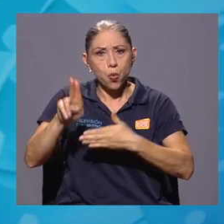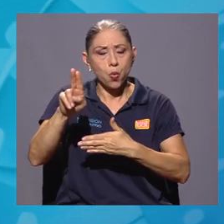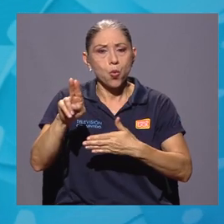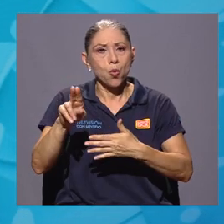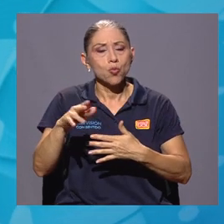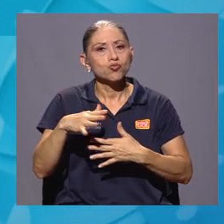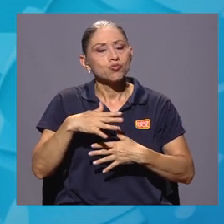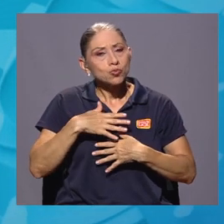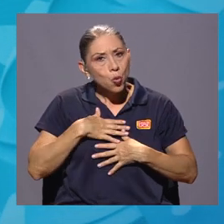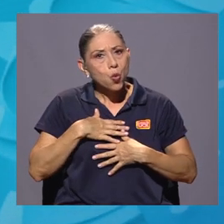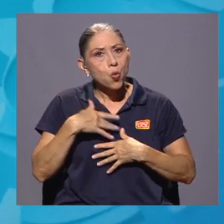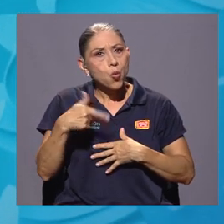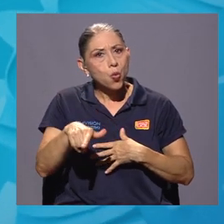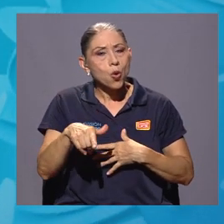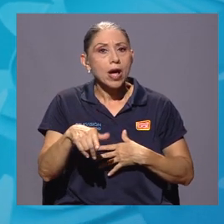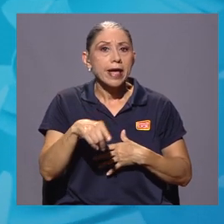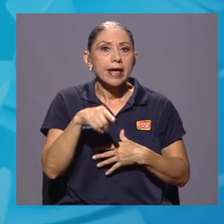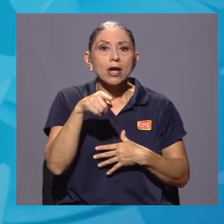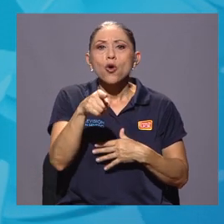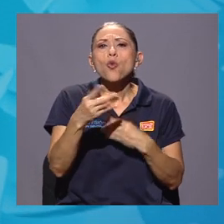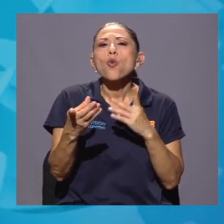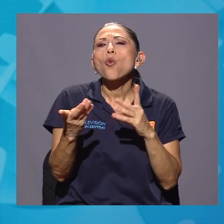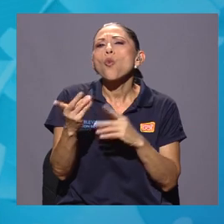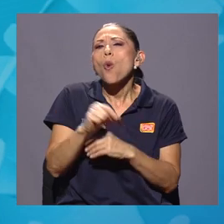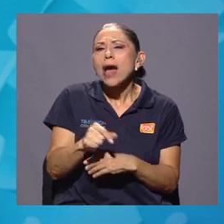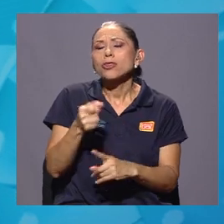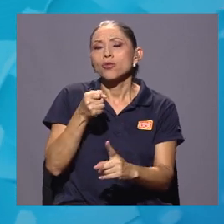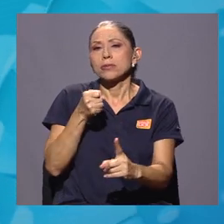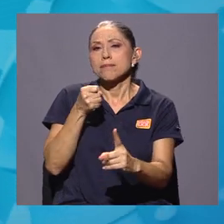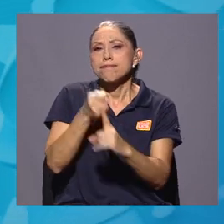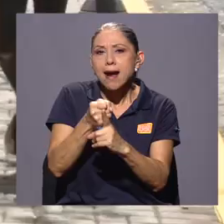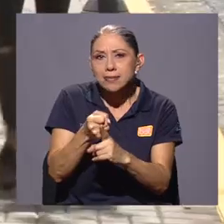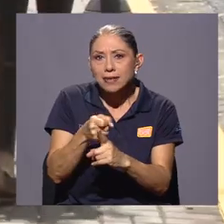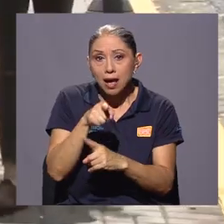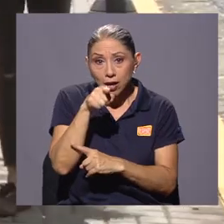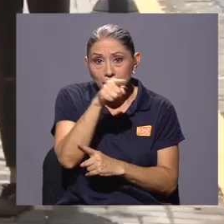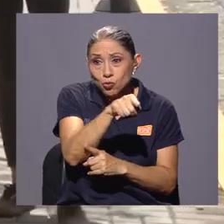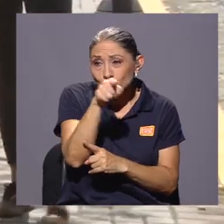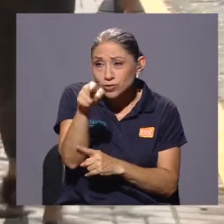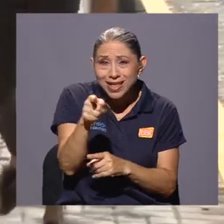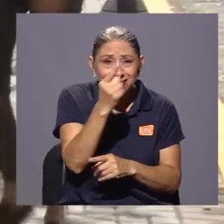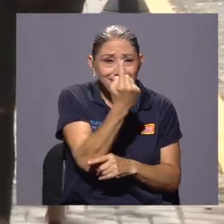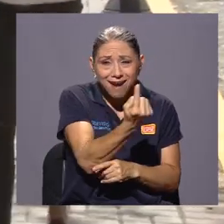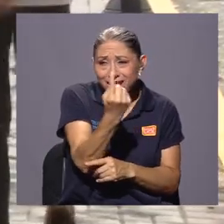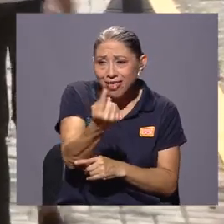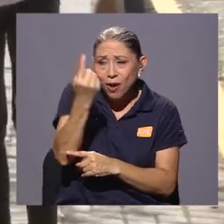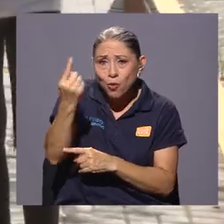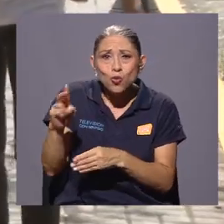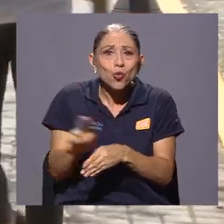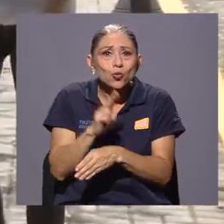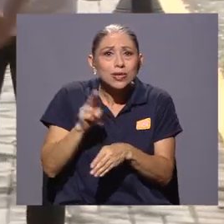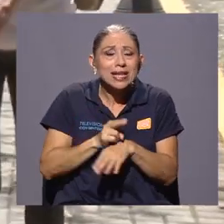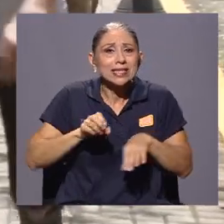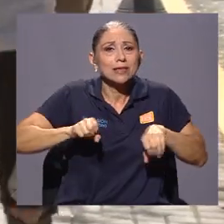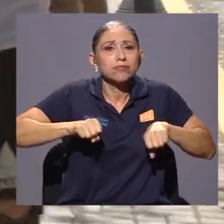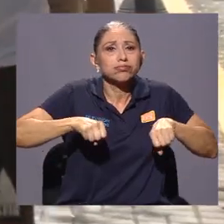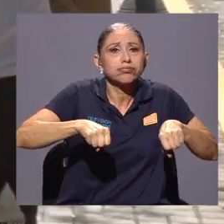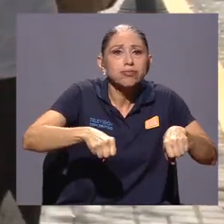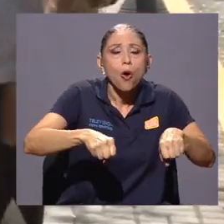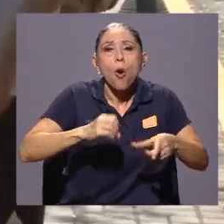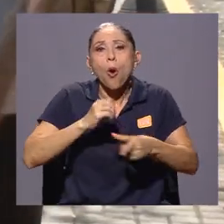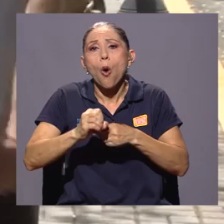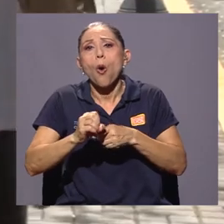el llegar en sus vehículos individuales a la universidad, de no utilizar las formas de